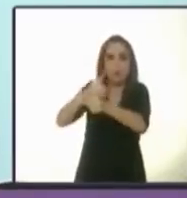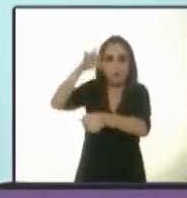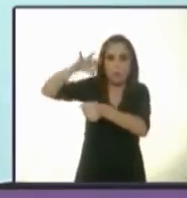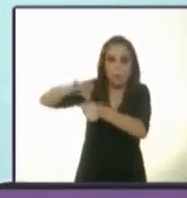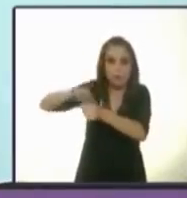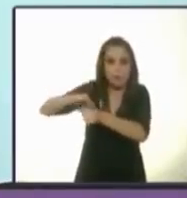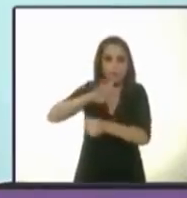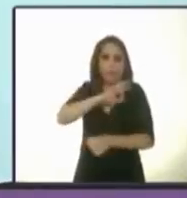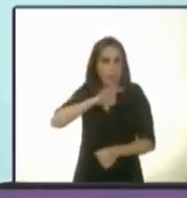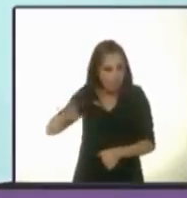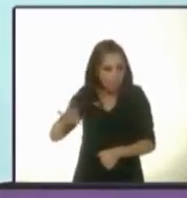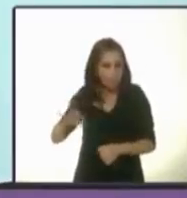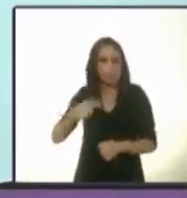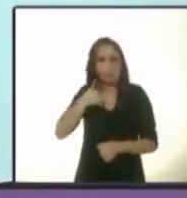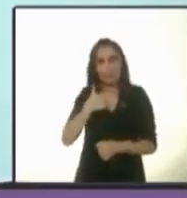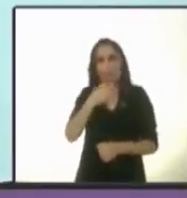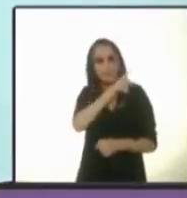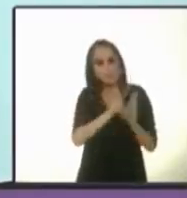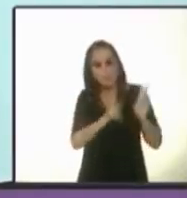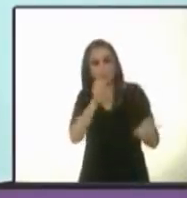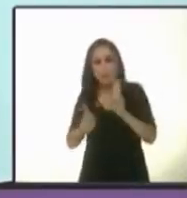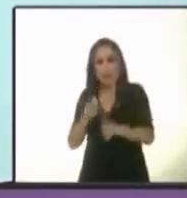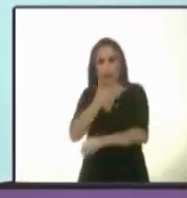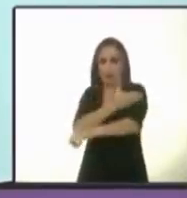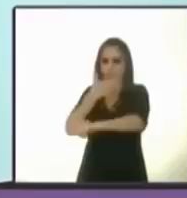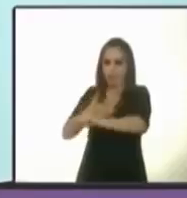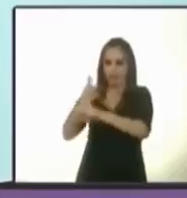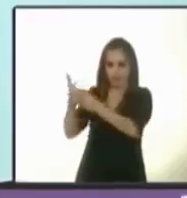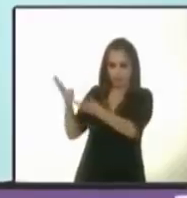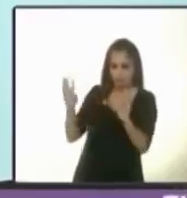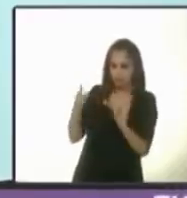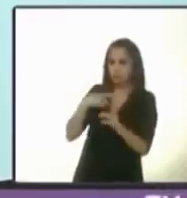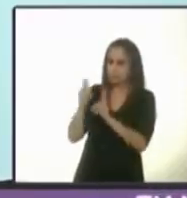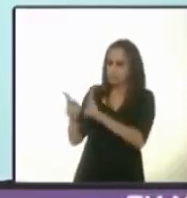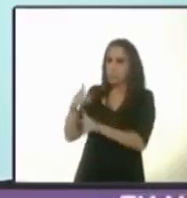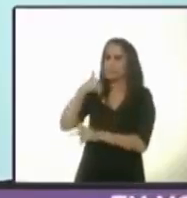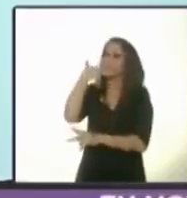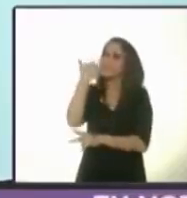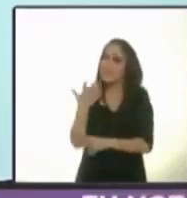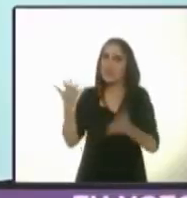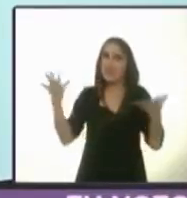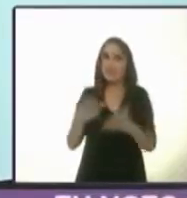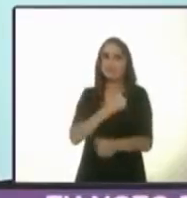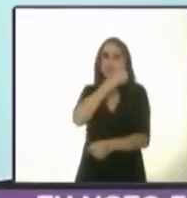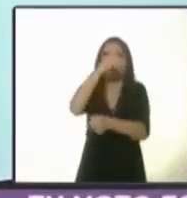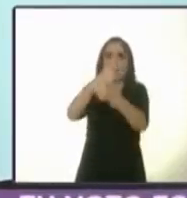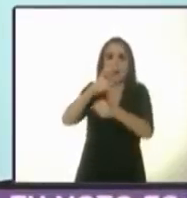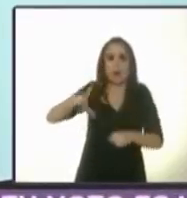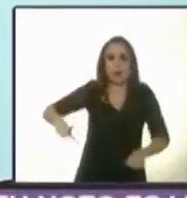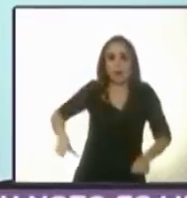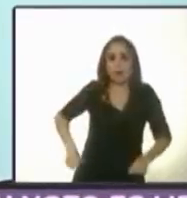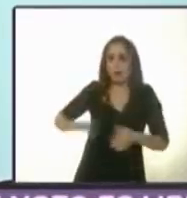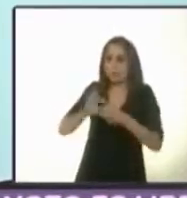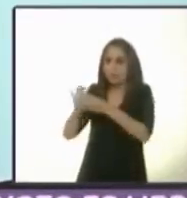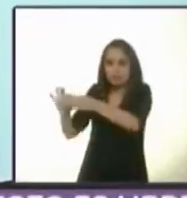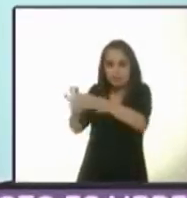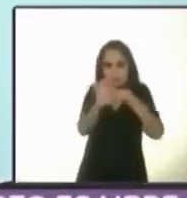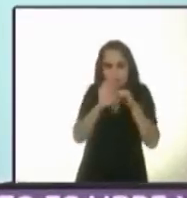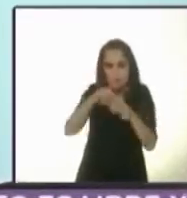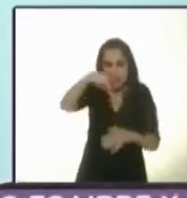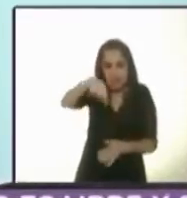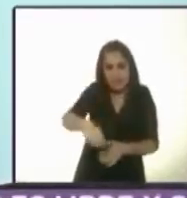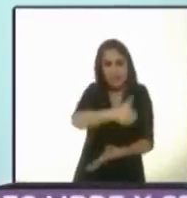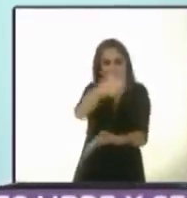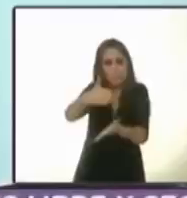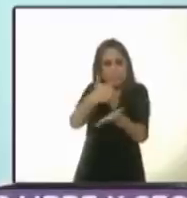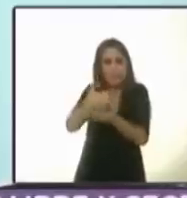el llamado que he venido haciendo a mis compañeros aquí presentes, para que vayamos a conformar el primer gobierno de coalición de esta ciudad.